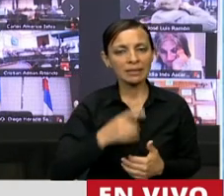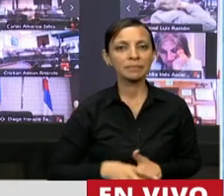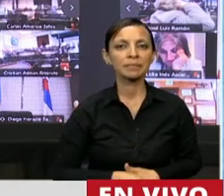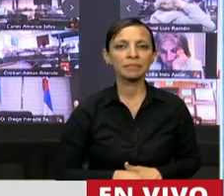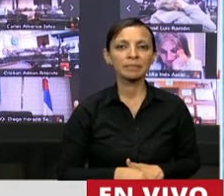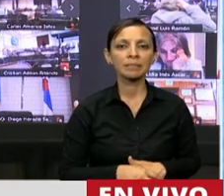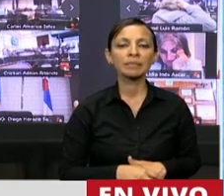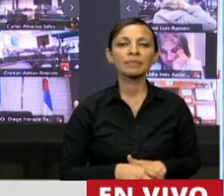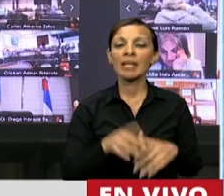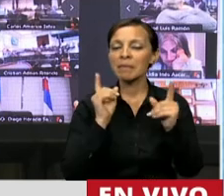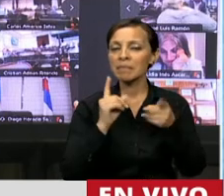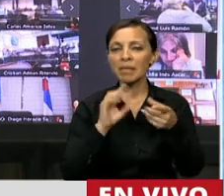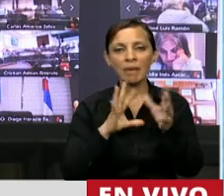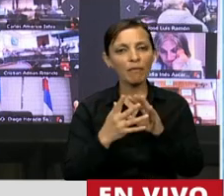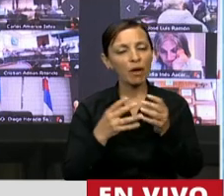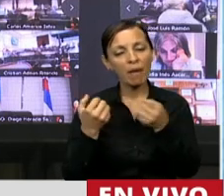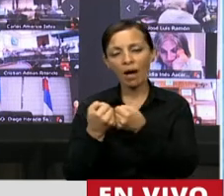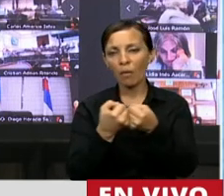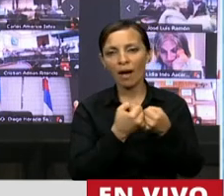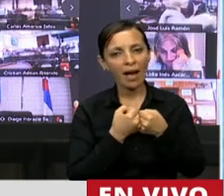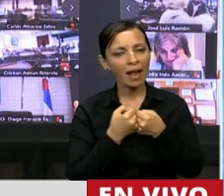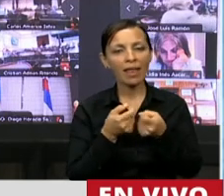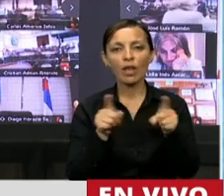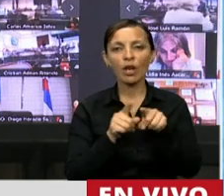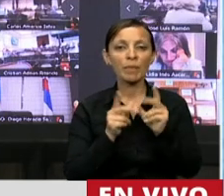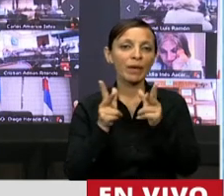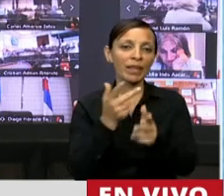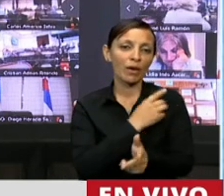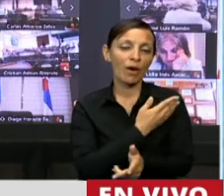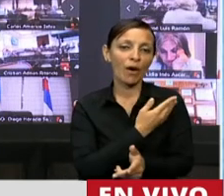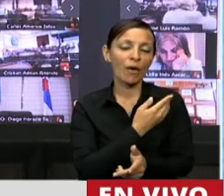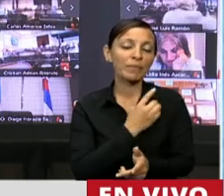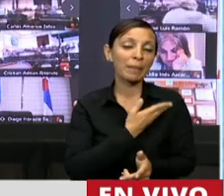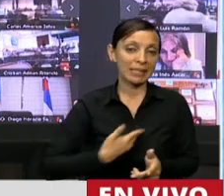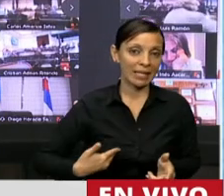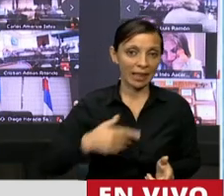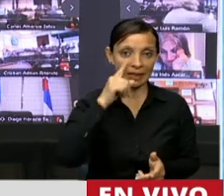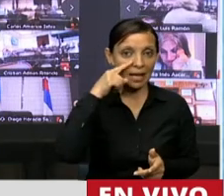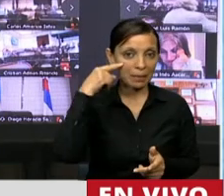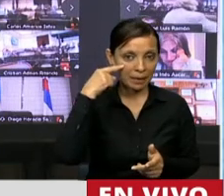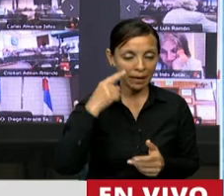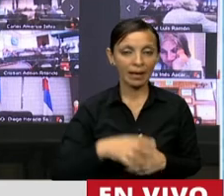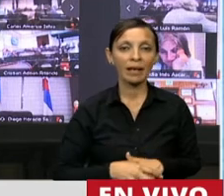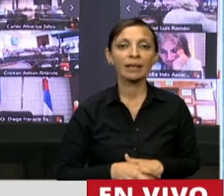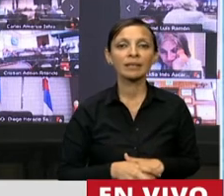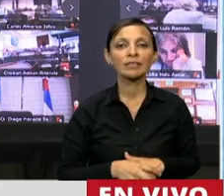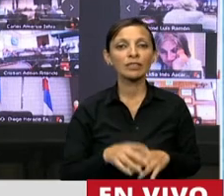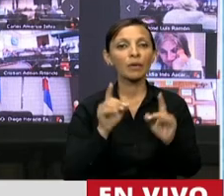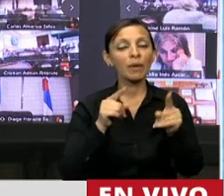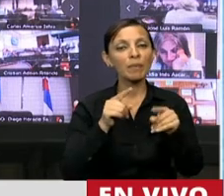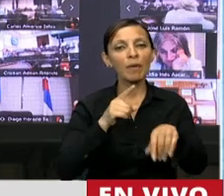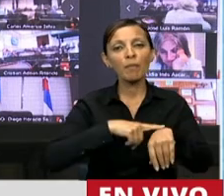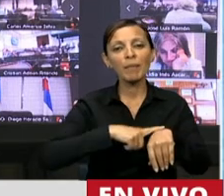va en el mismo sentido de lo que decía el presidente Alberto Fernández cuando pasaba por esas